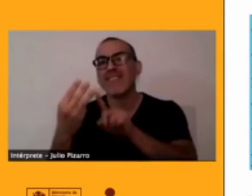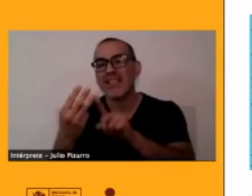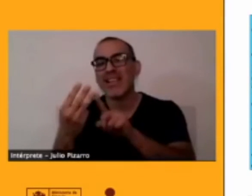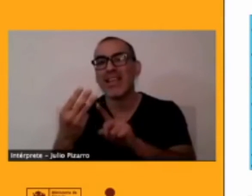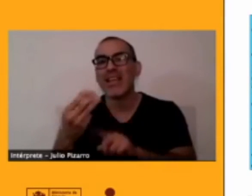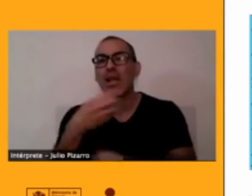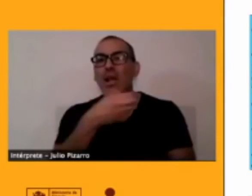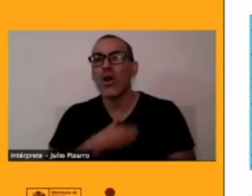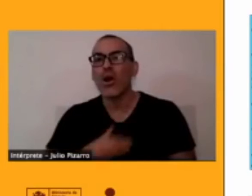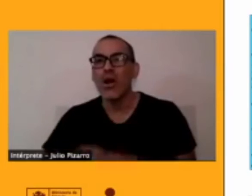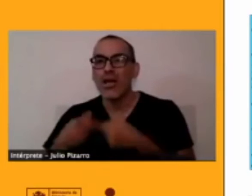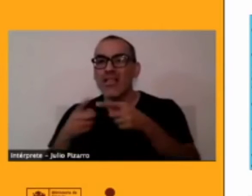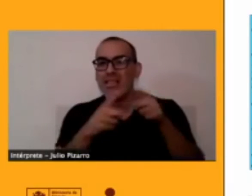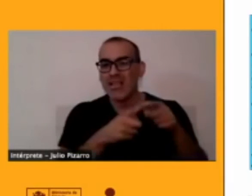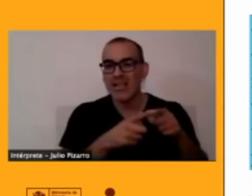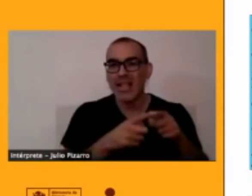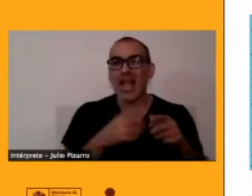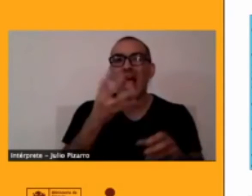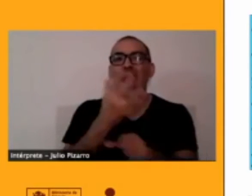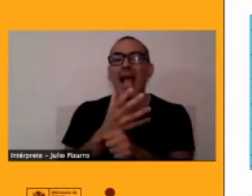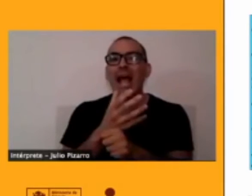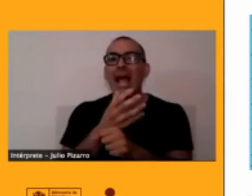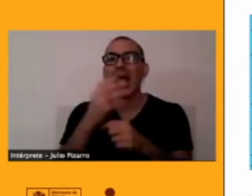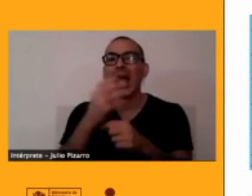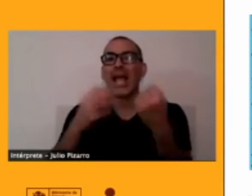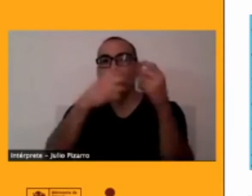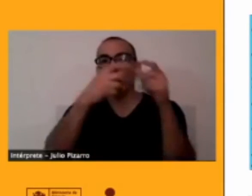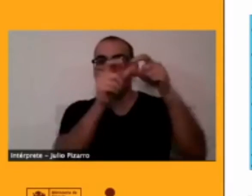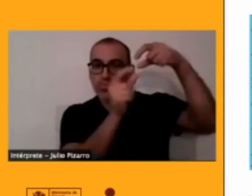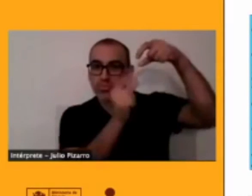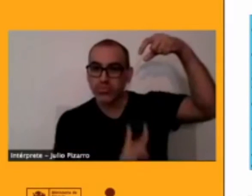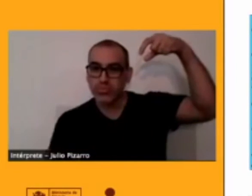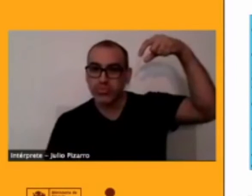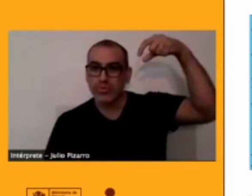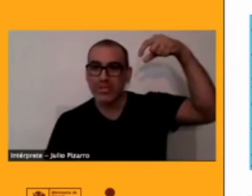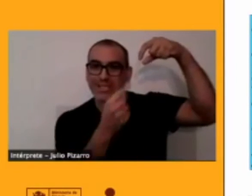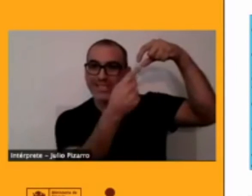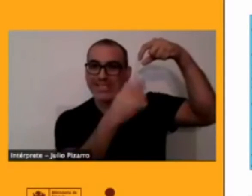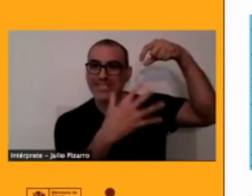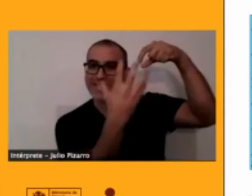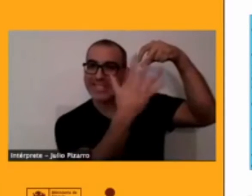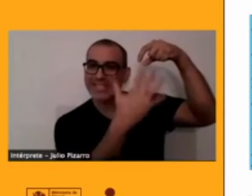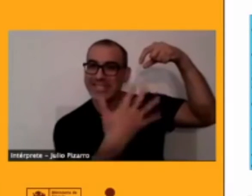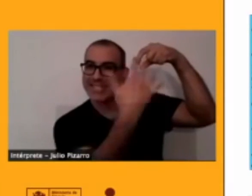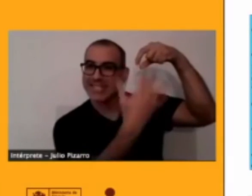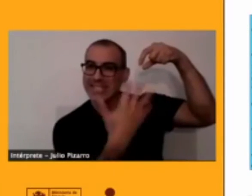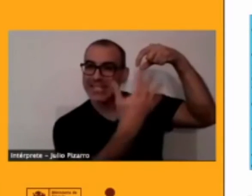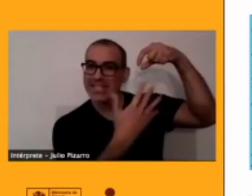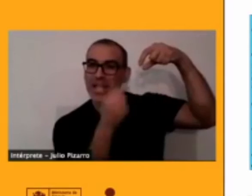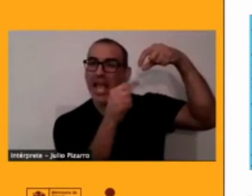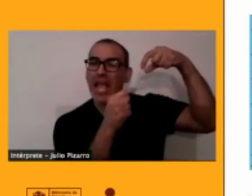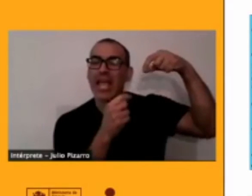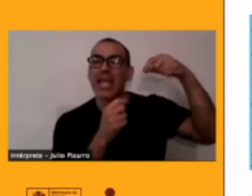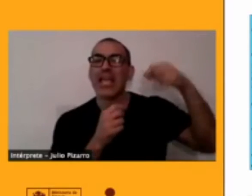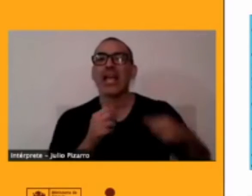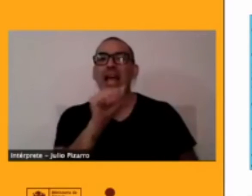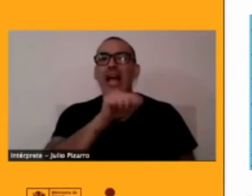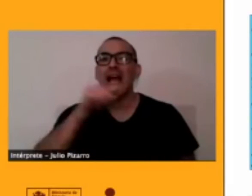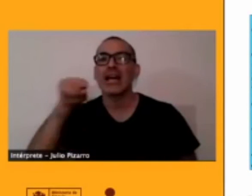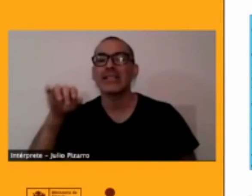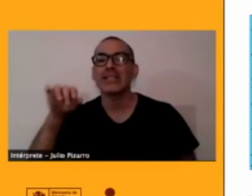sería San Pedro de Atacama, y todos los Aiyú, Atacama, la alta que le llaman, o alto en Loa.